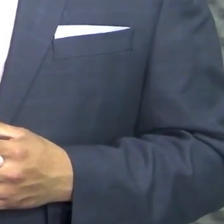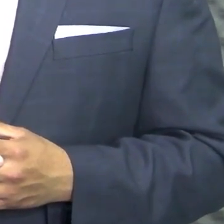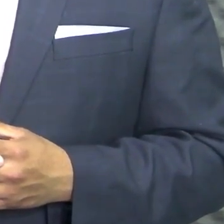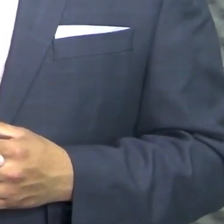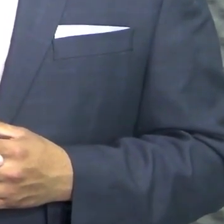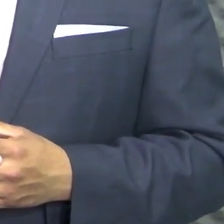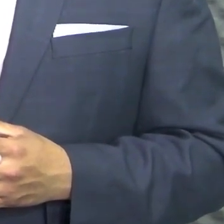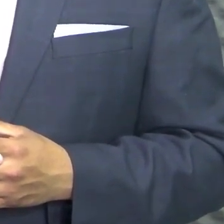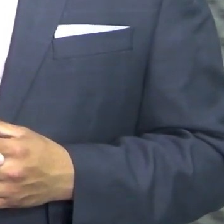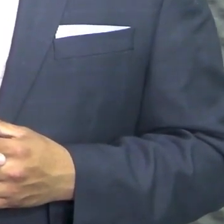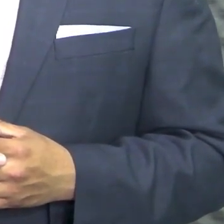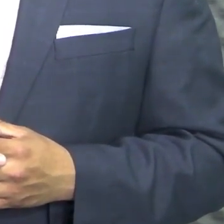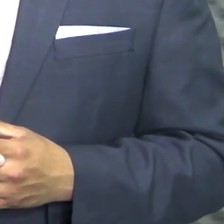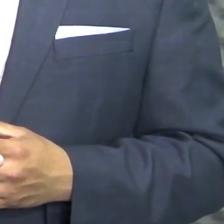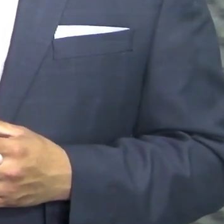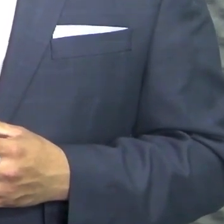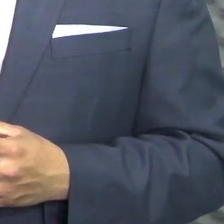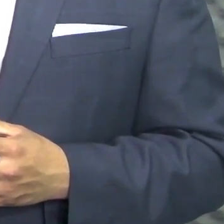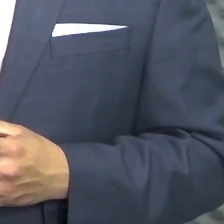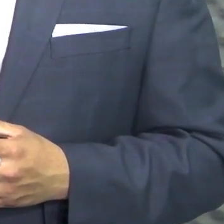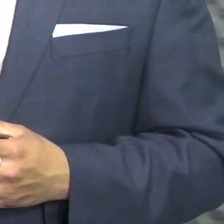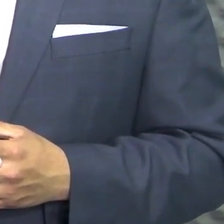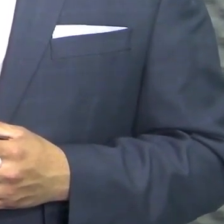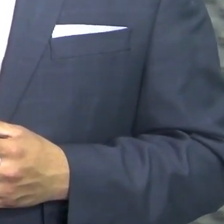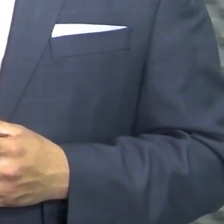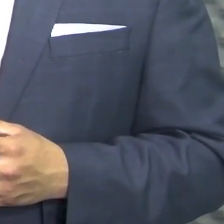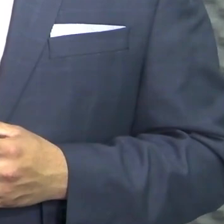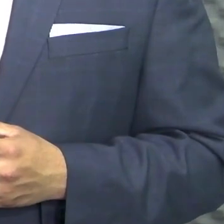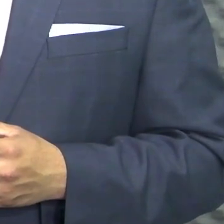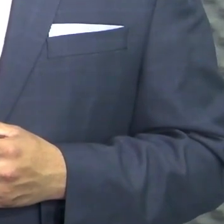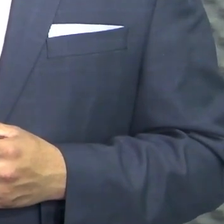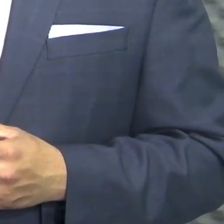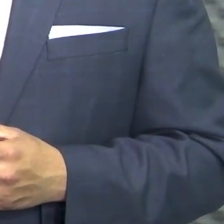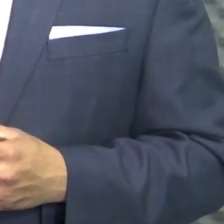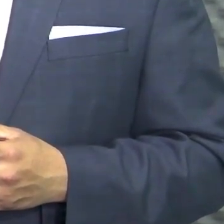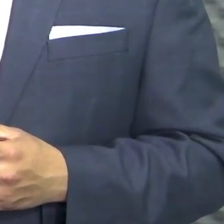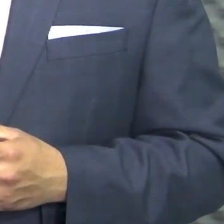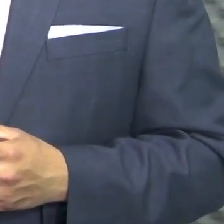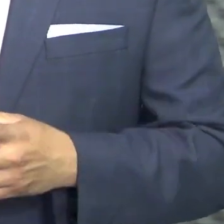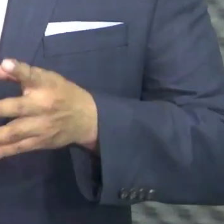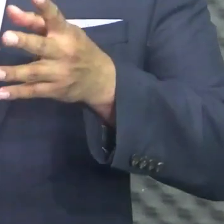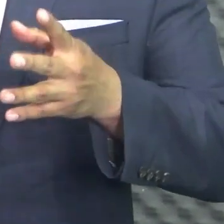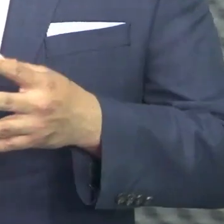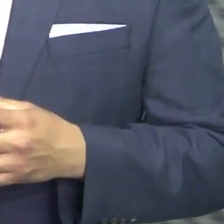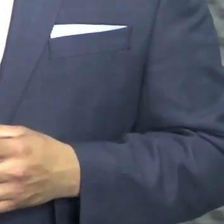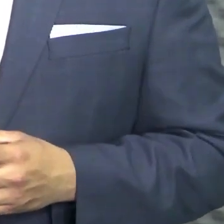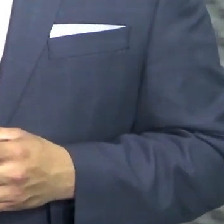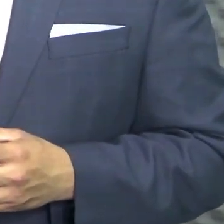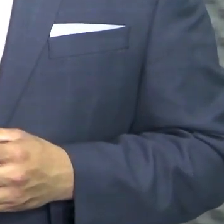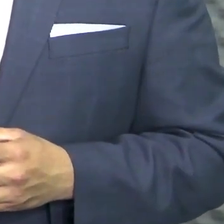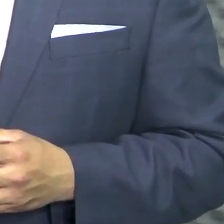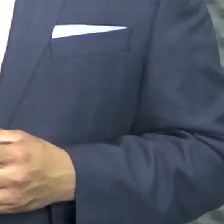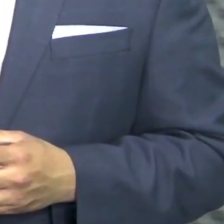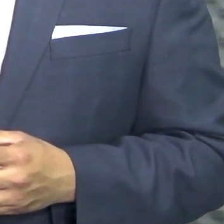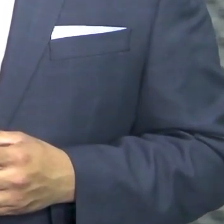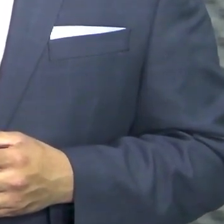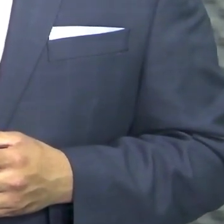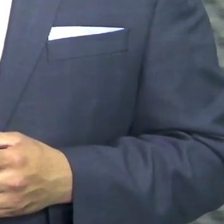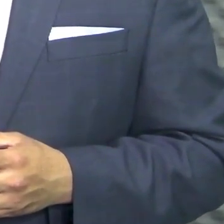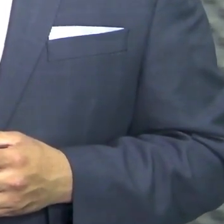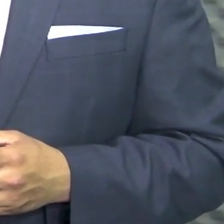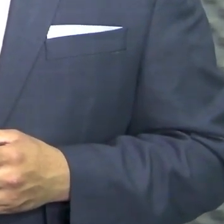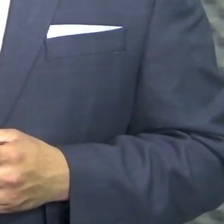un tema, un clima de inseguridad mayor, lastimosamente es lo que vemos y la propia periodista